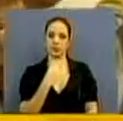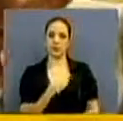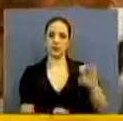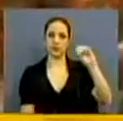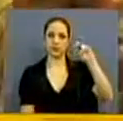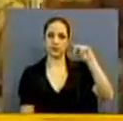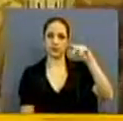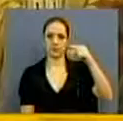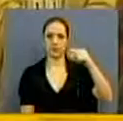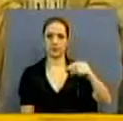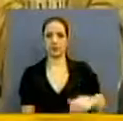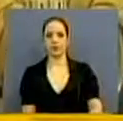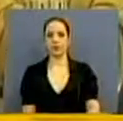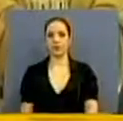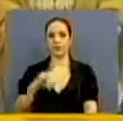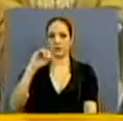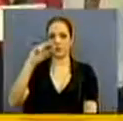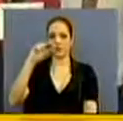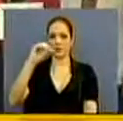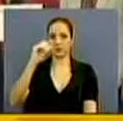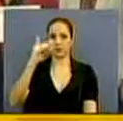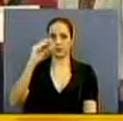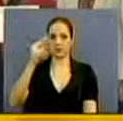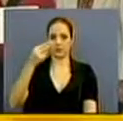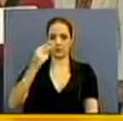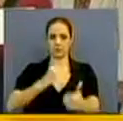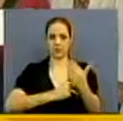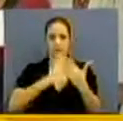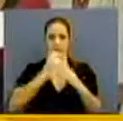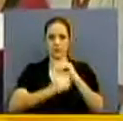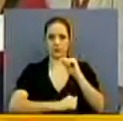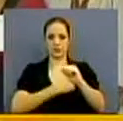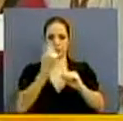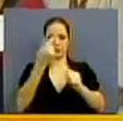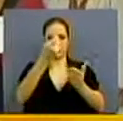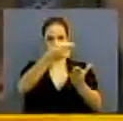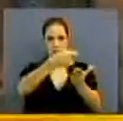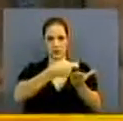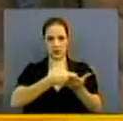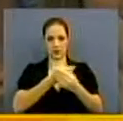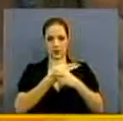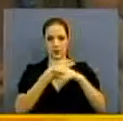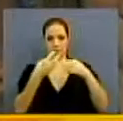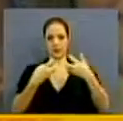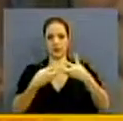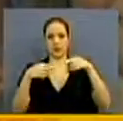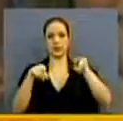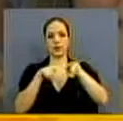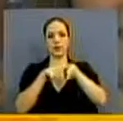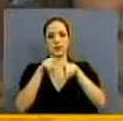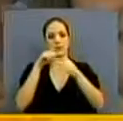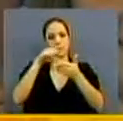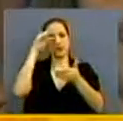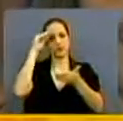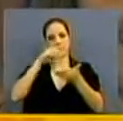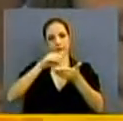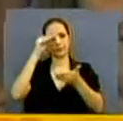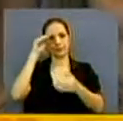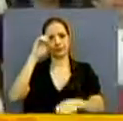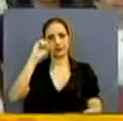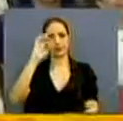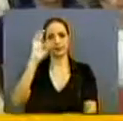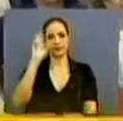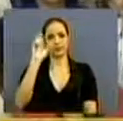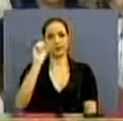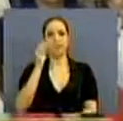Estado como INADE y del MISI. Para el próximo año ya se han inscrito miembros de diferentes empresas, quienes también serán capacitados. Sugey